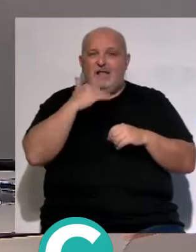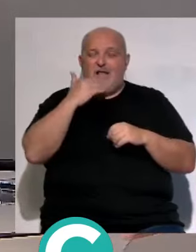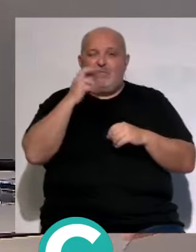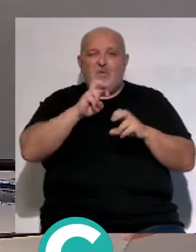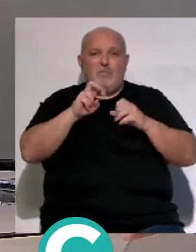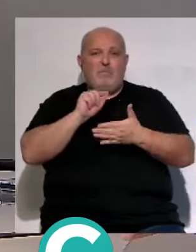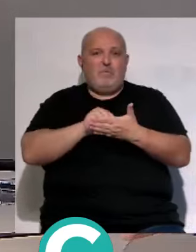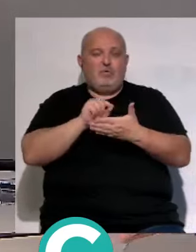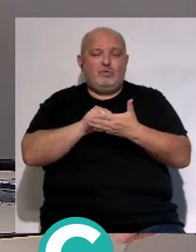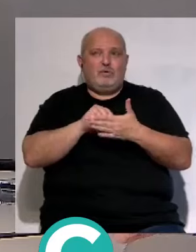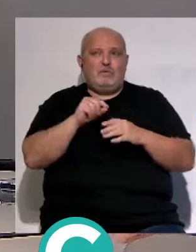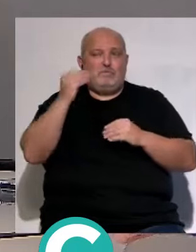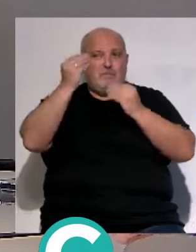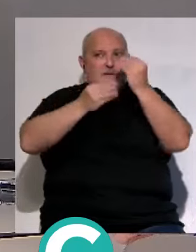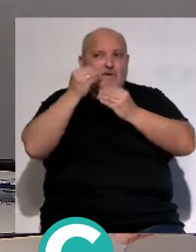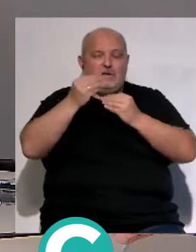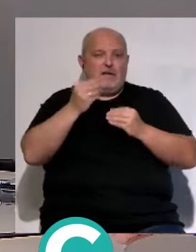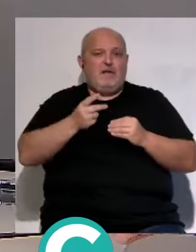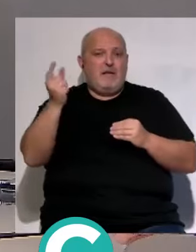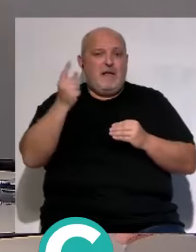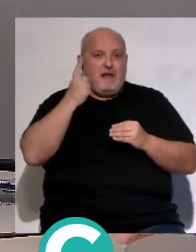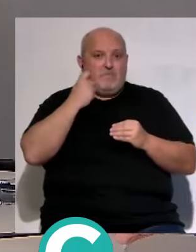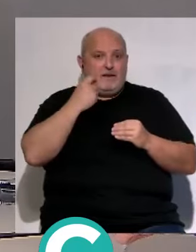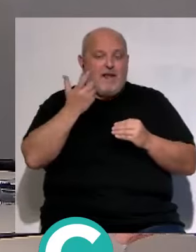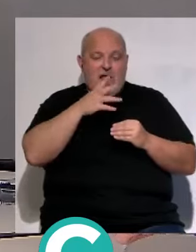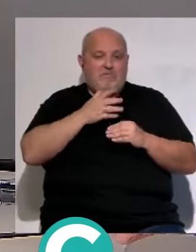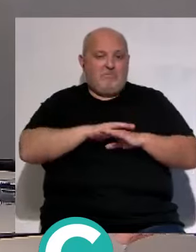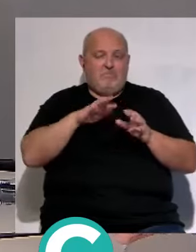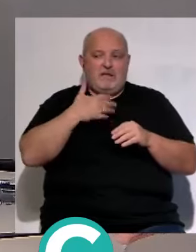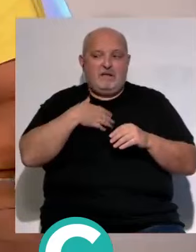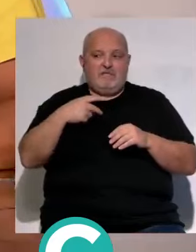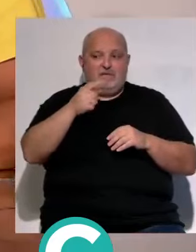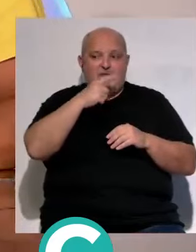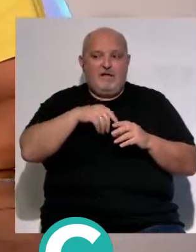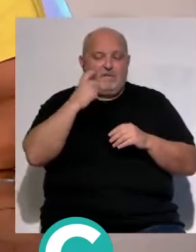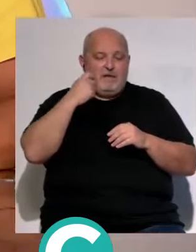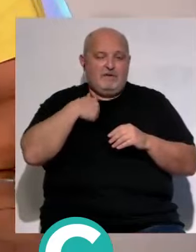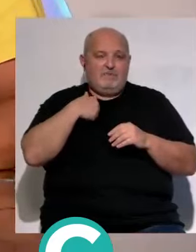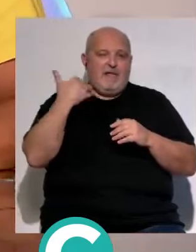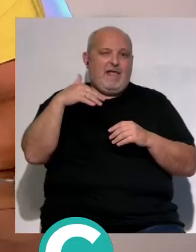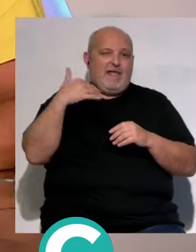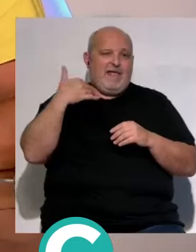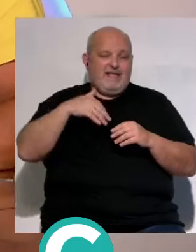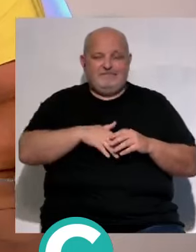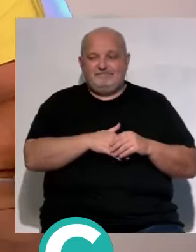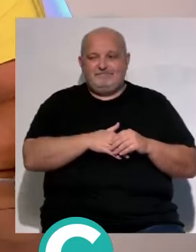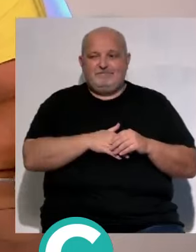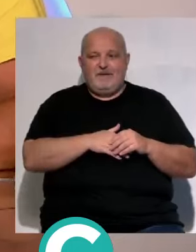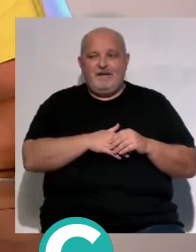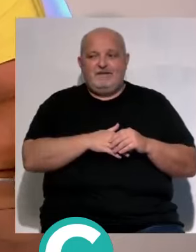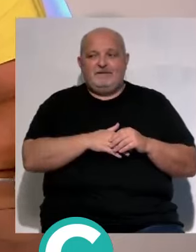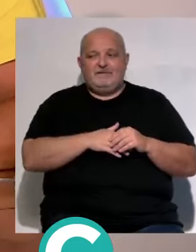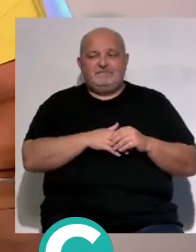y haber sacado puntos estaríamos ahora pensando en irnos a Palmería yo me voy mañana yo voy a ir yo voy a ir